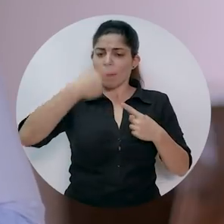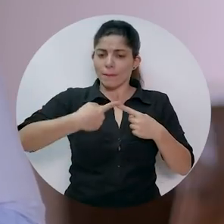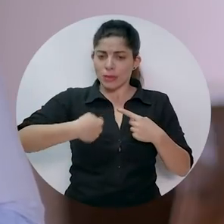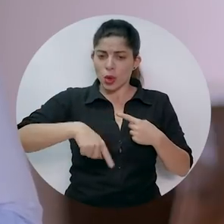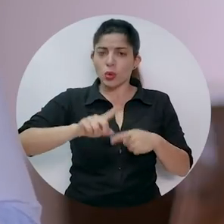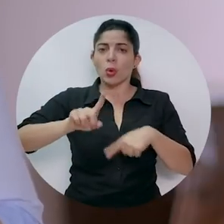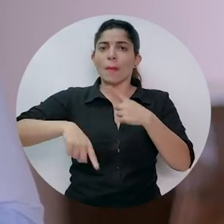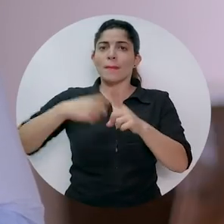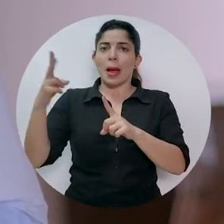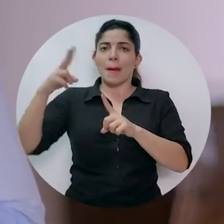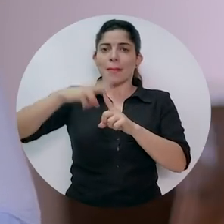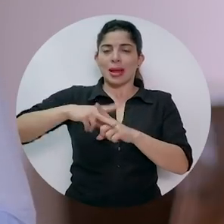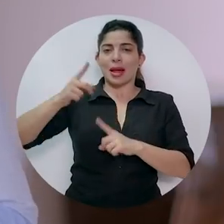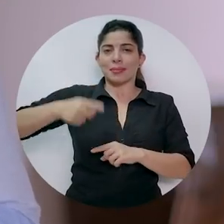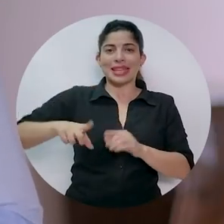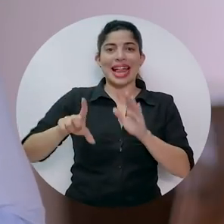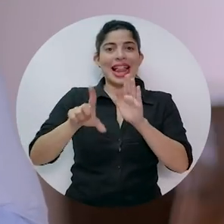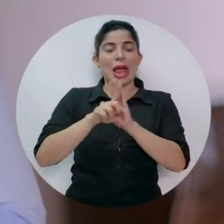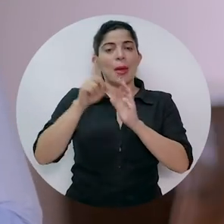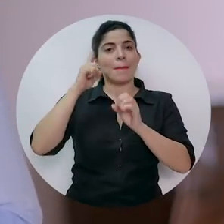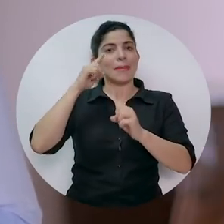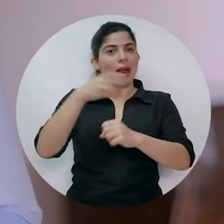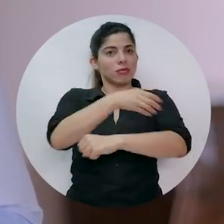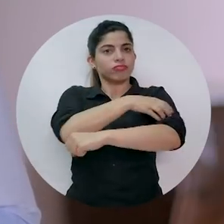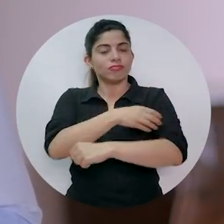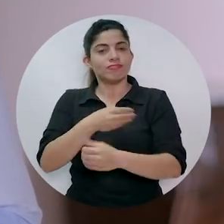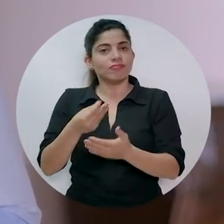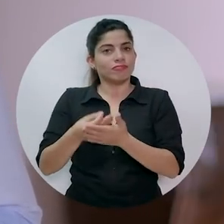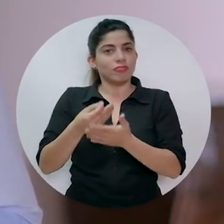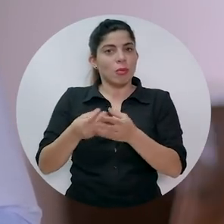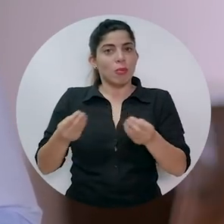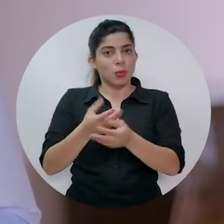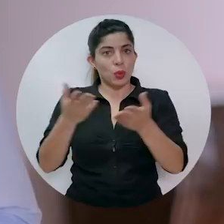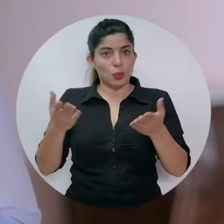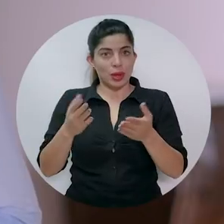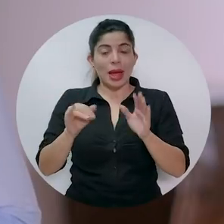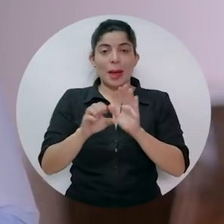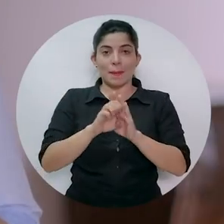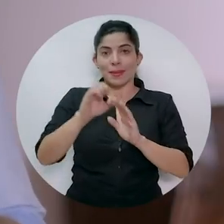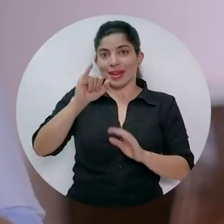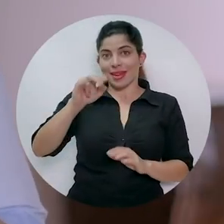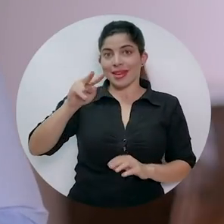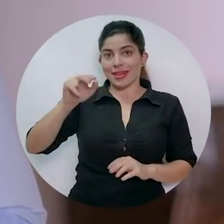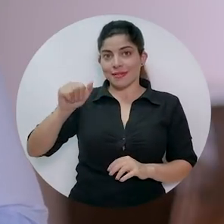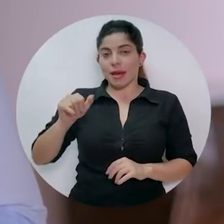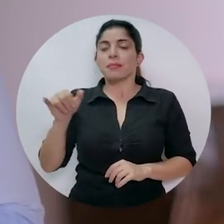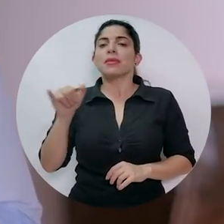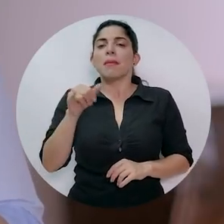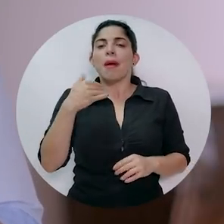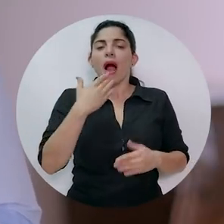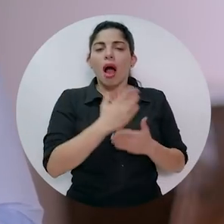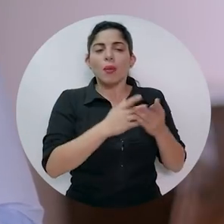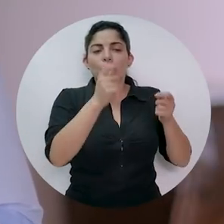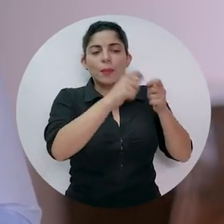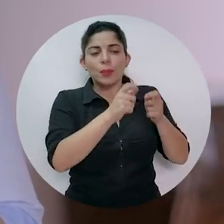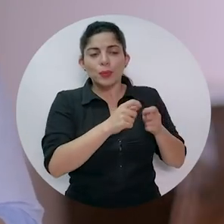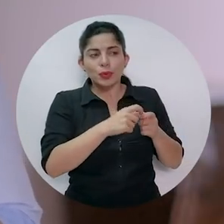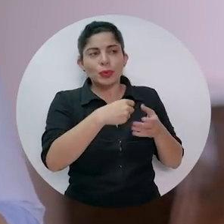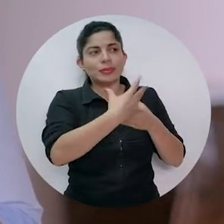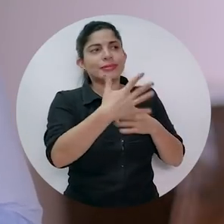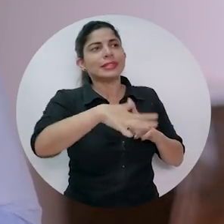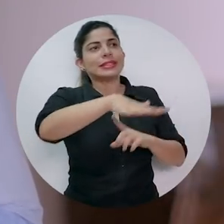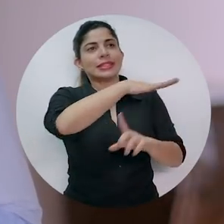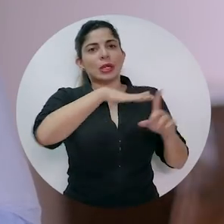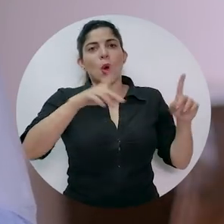prontamente entrarán a regir las disposiciones de la Ley de Fortalecimiento de las Finanzas Públicas, como el IVA. También hay factores